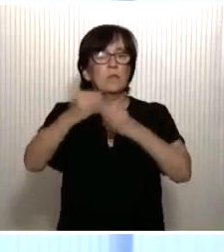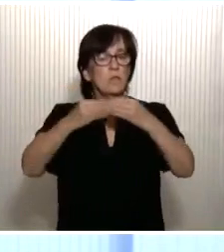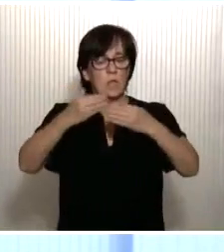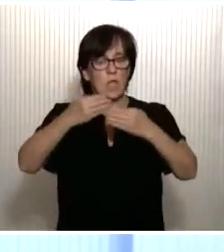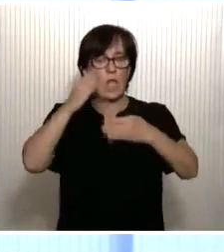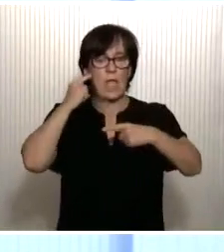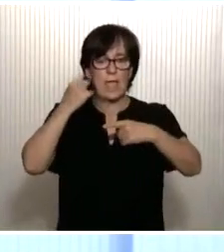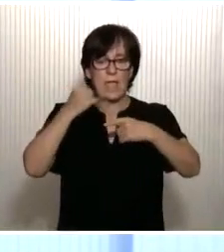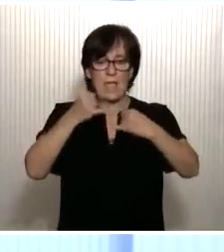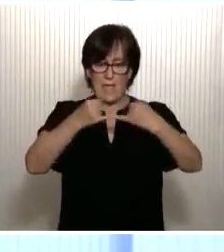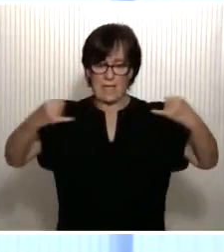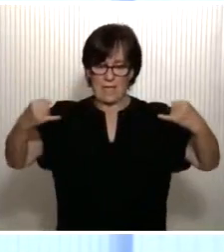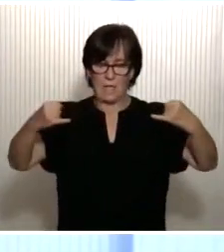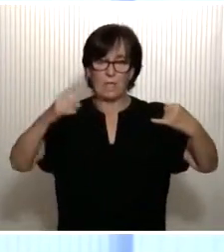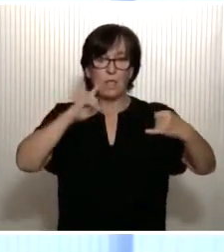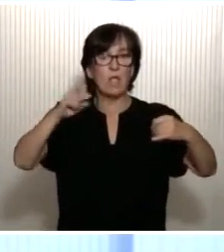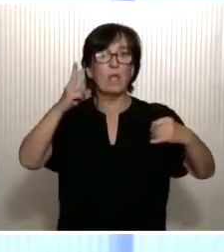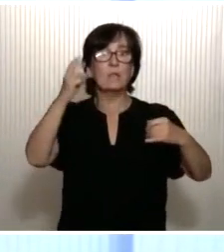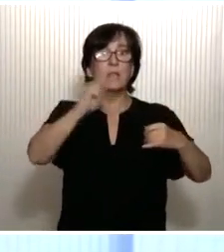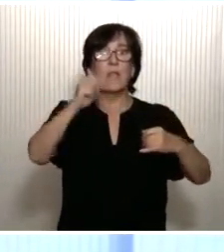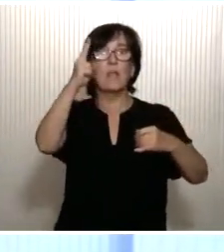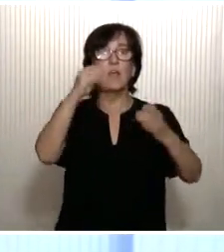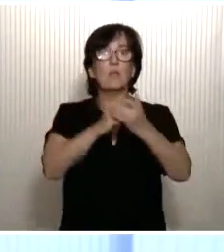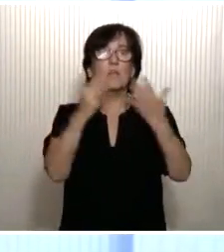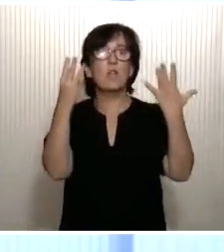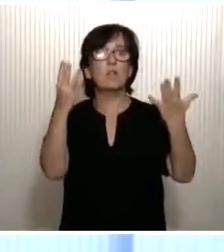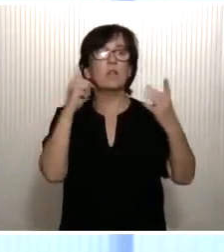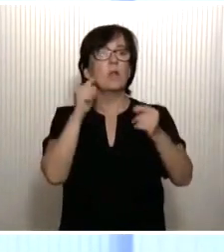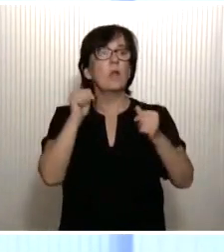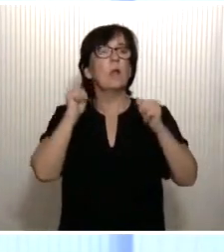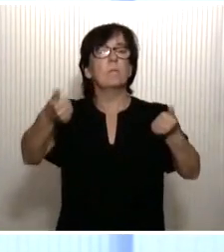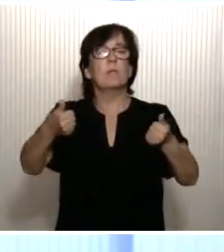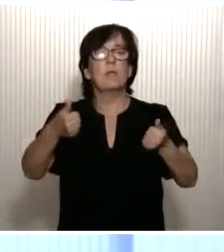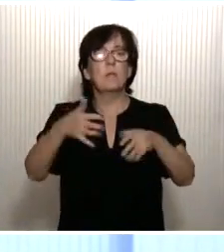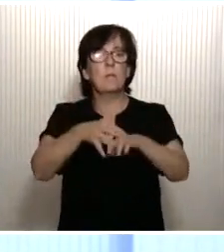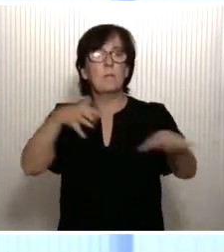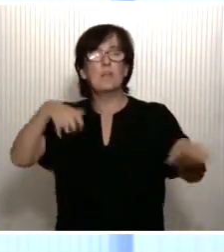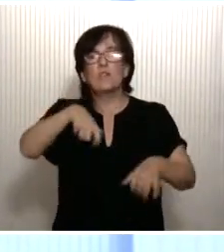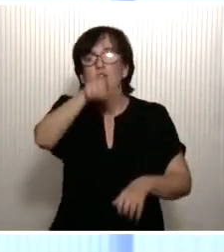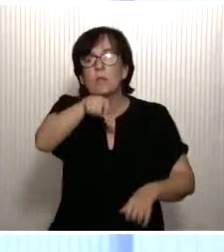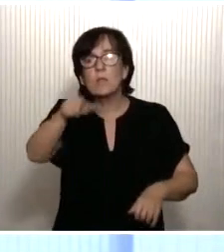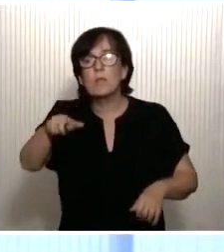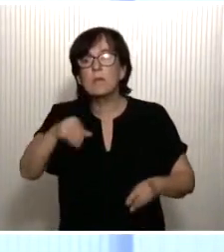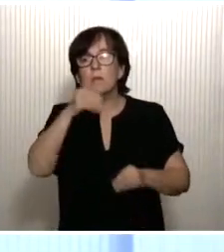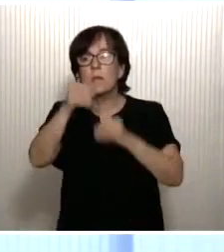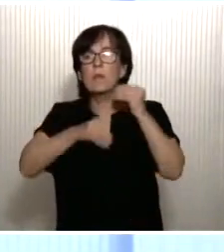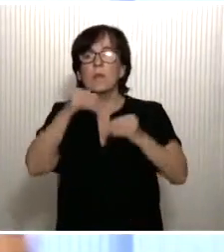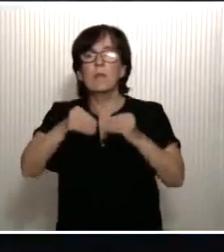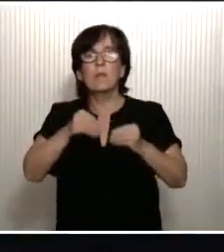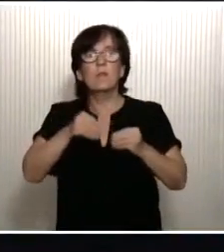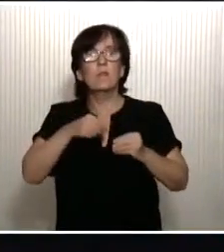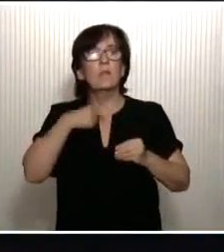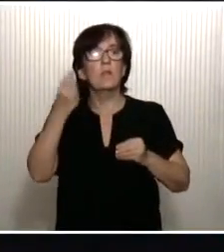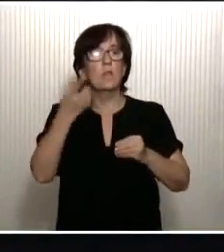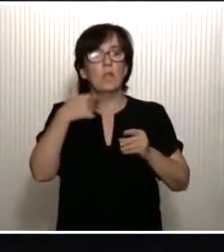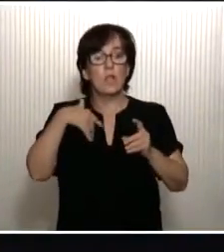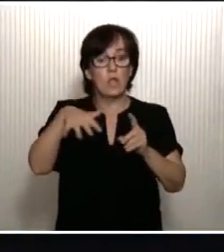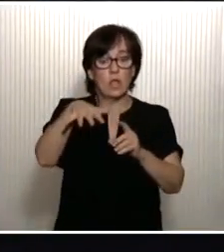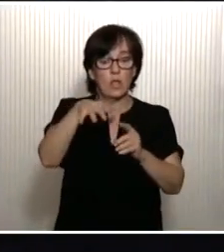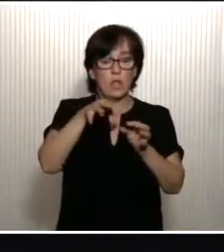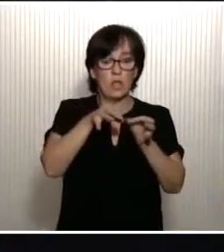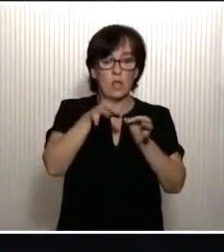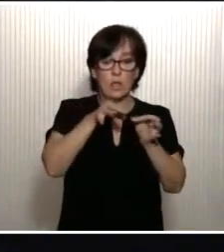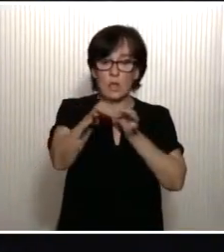insólita en el año 2008. Por primera vez, la mayoría de los seres humanos pasaron a residir no en entornos rurales,